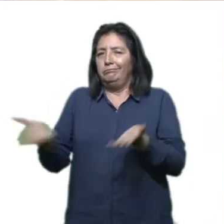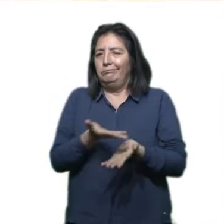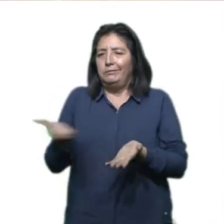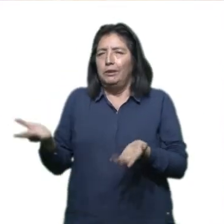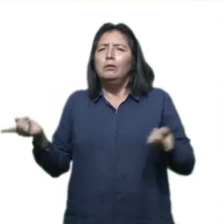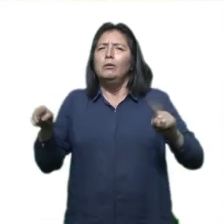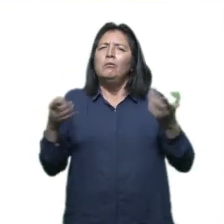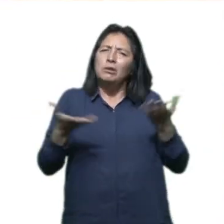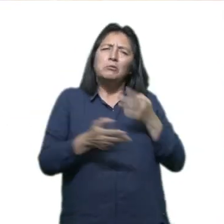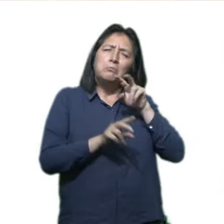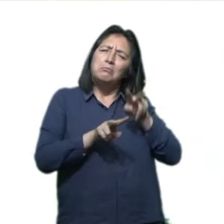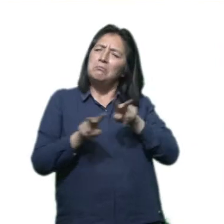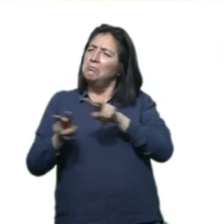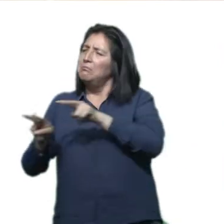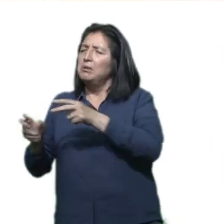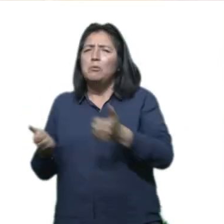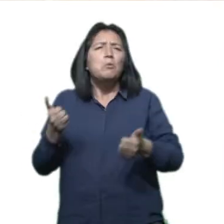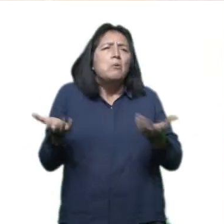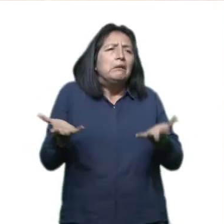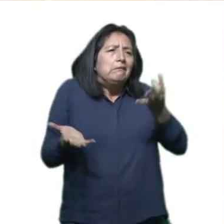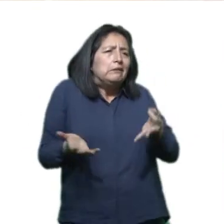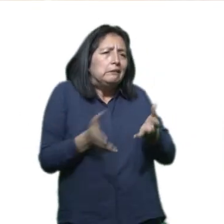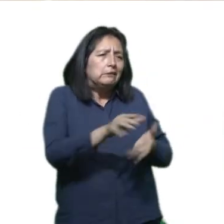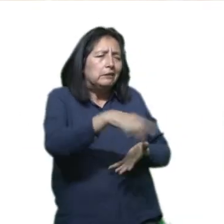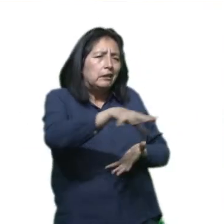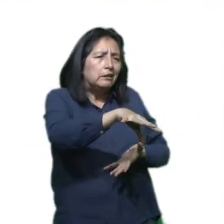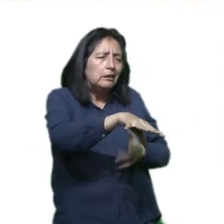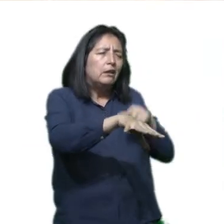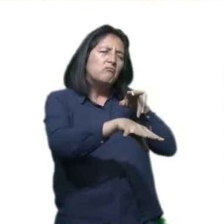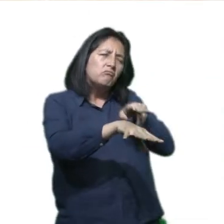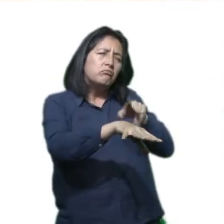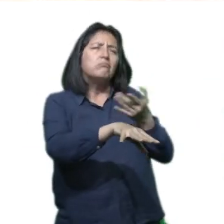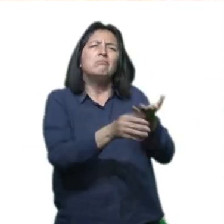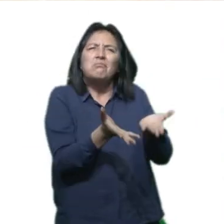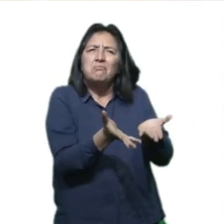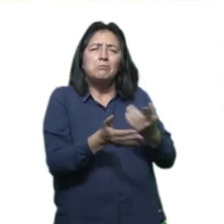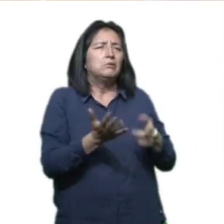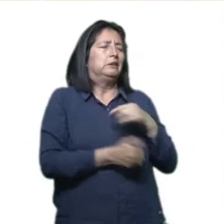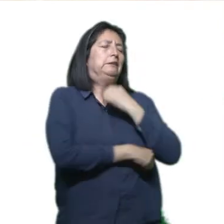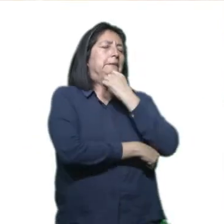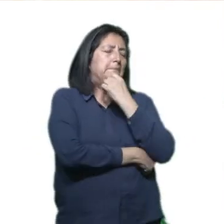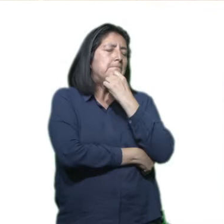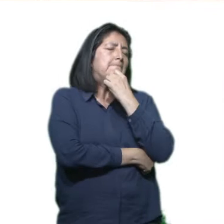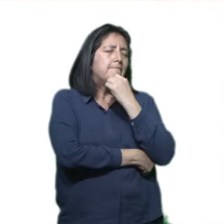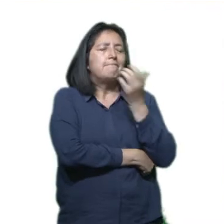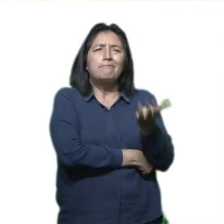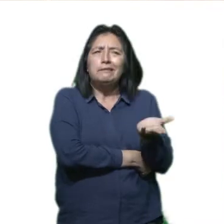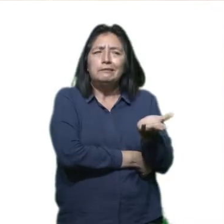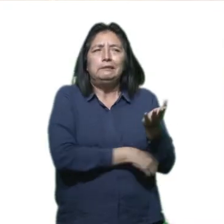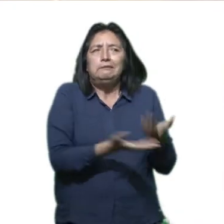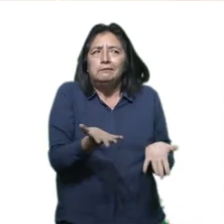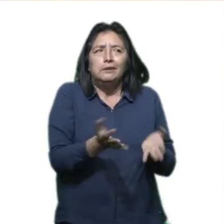Y cuando entramos a analizar cuál es la realidad en el territorio de Cotabambas, comenzamos a mirar y decimos,